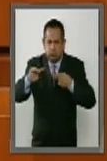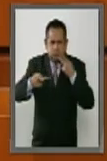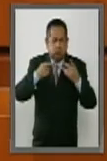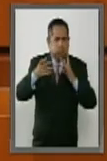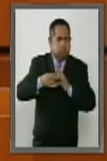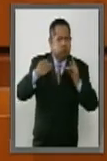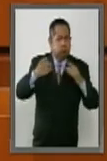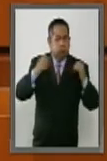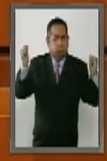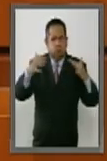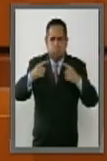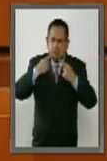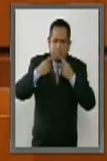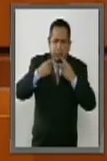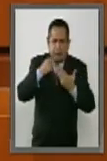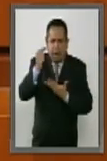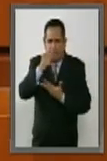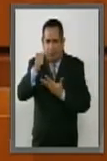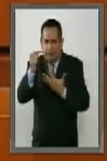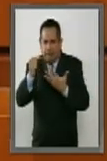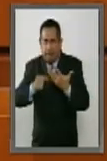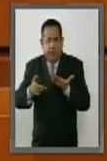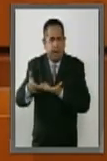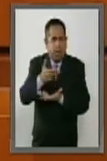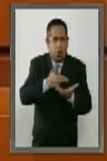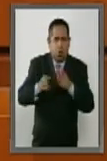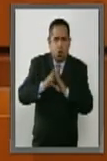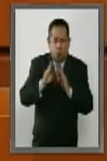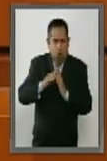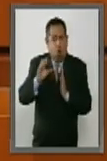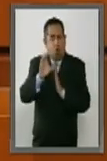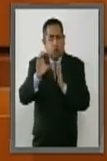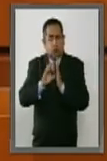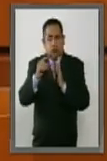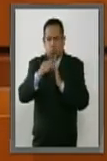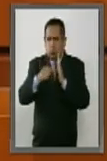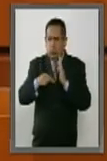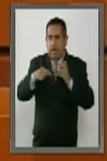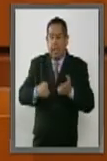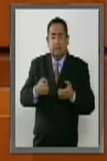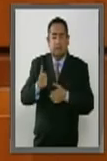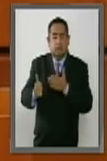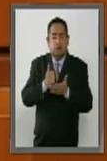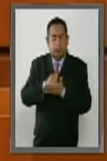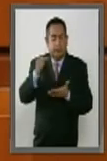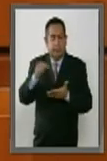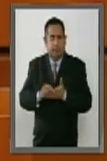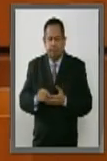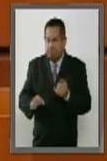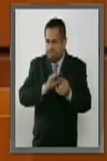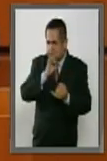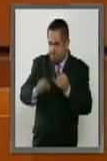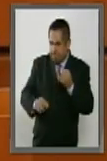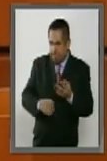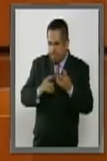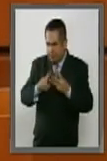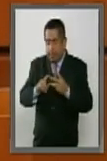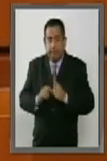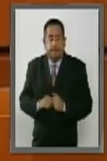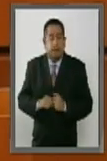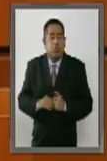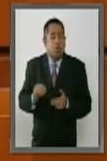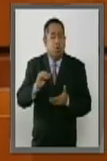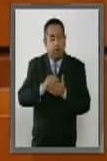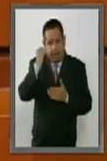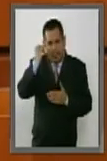para poder discutir la la constitución que requiere esta ciudad. Y por último establecer